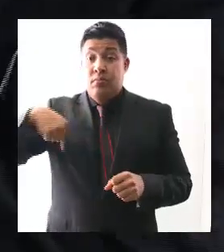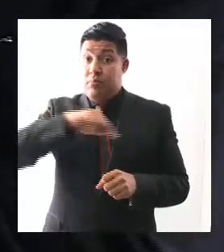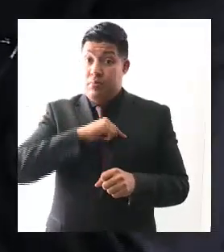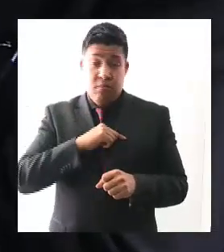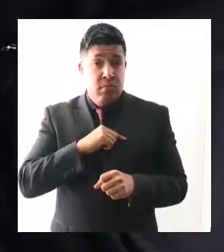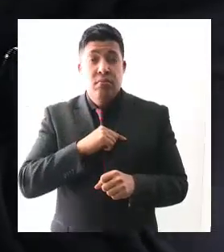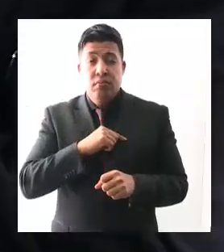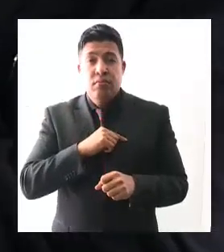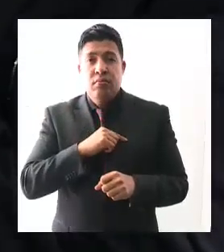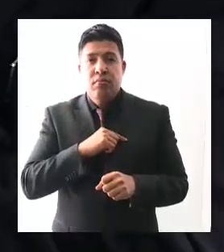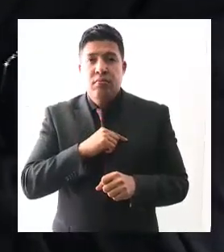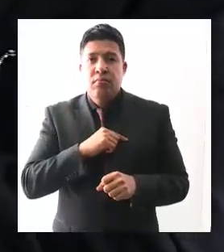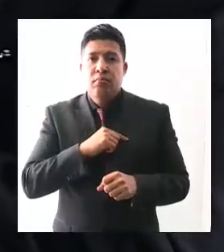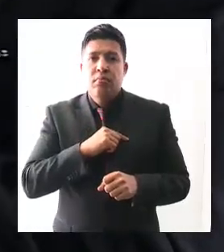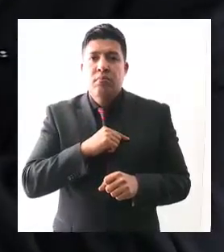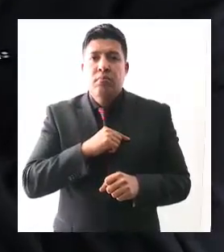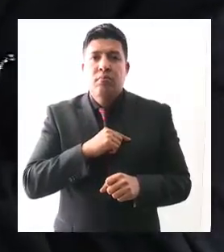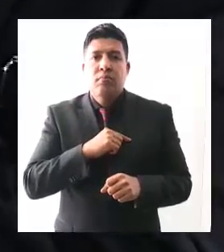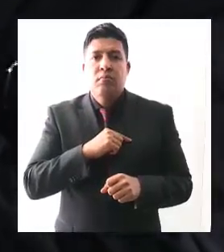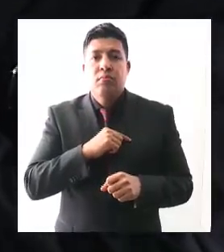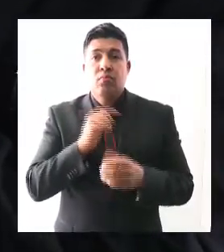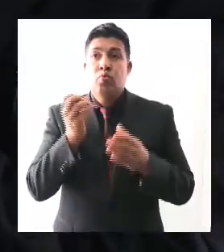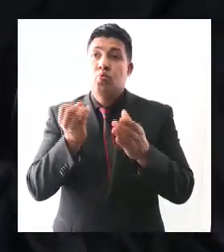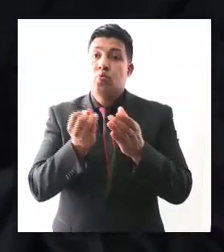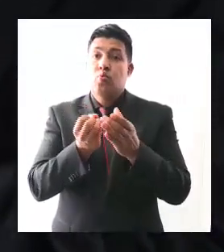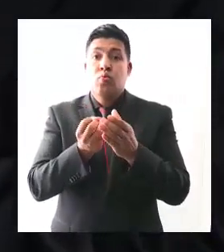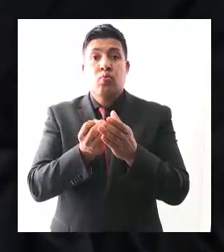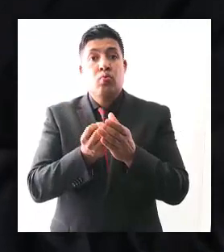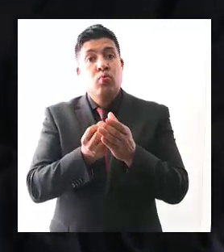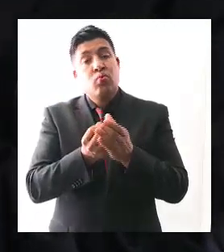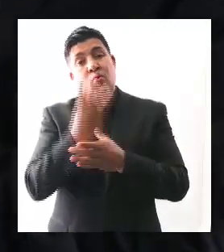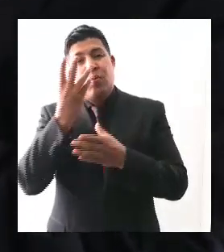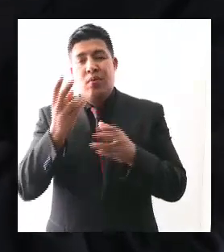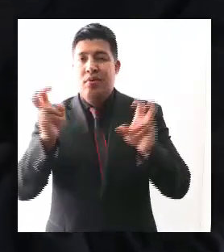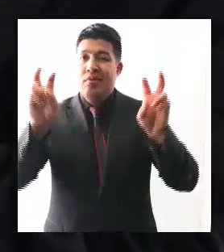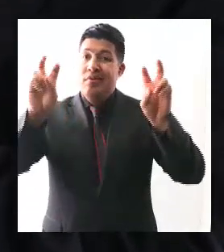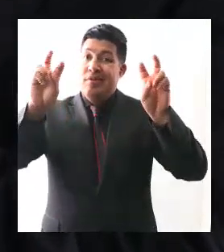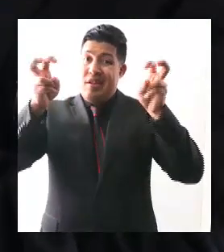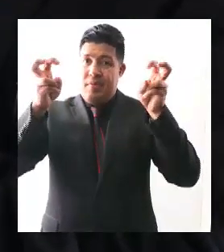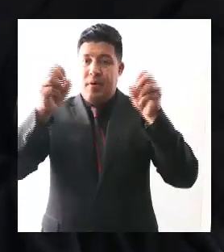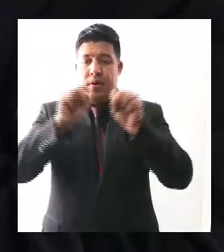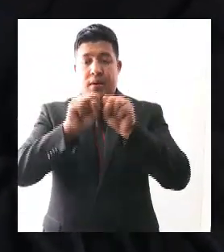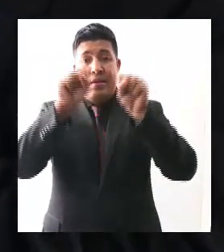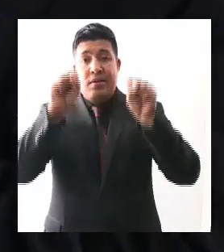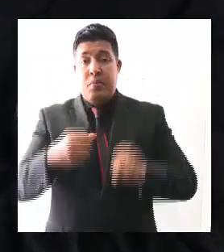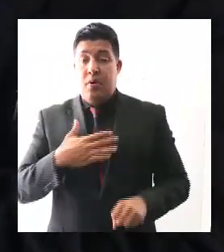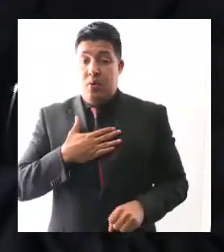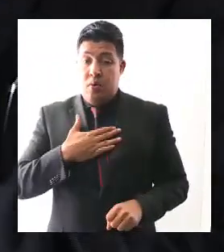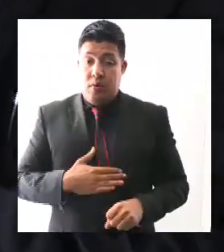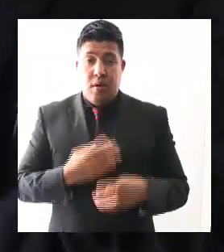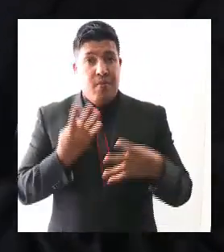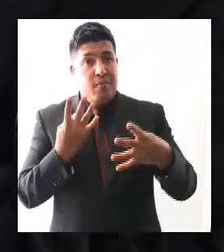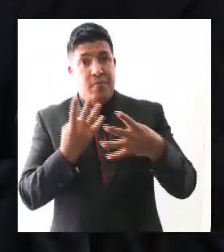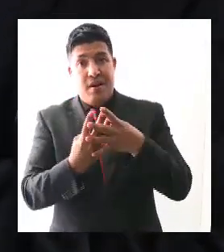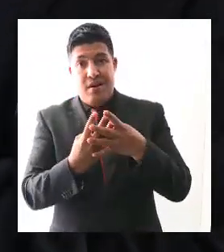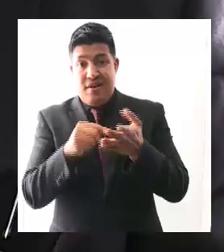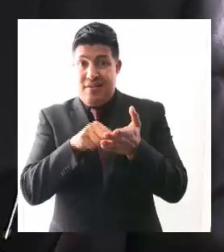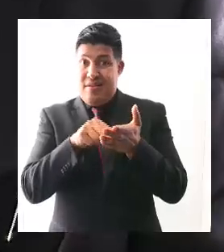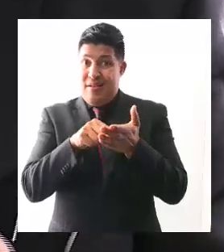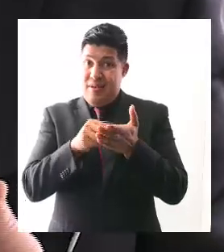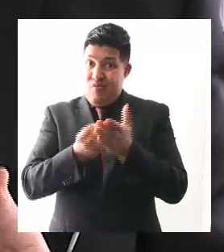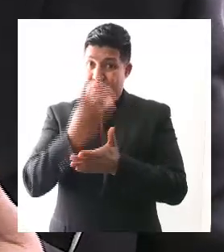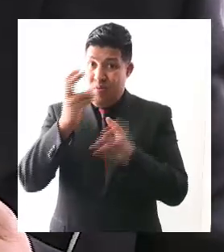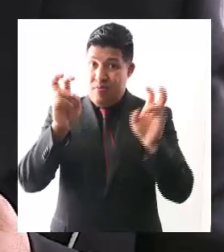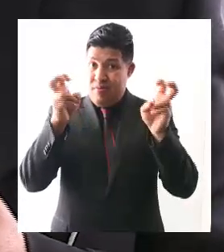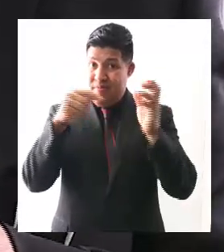aplicar esa novedad que representó el nuevo sistema de justicia penal. Por supuesto, entonces,